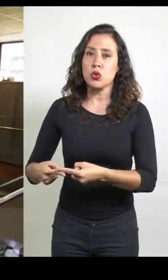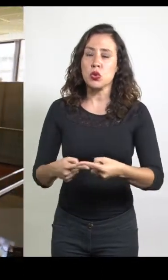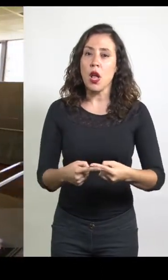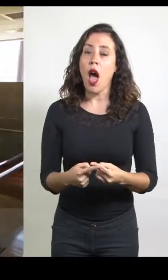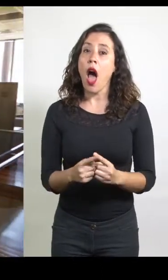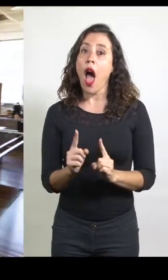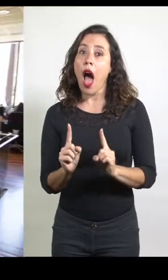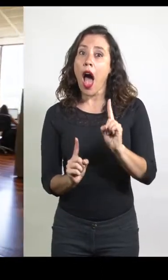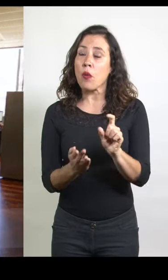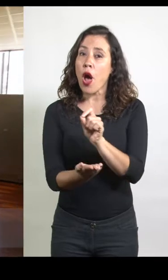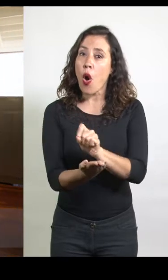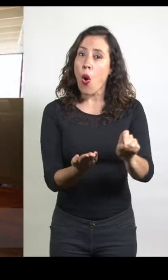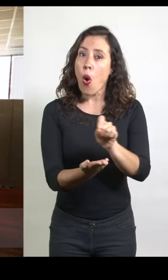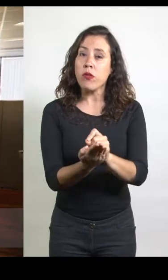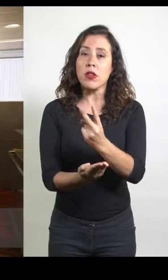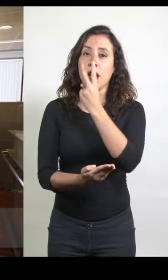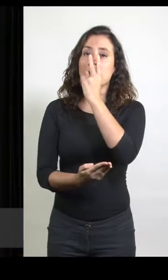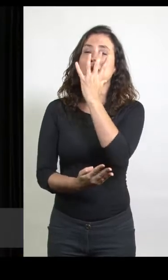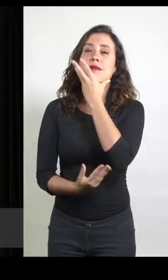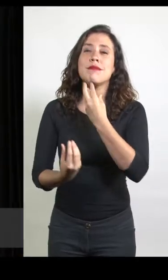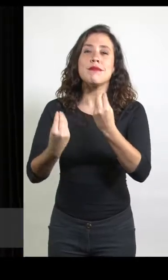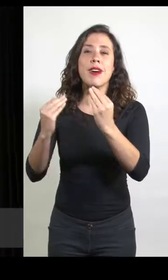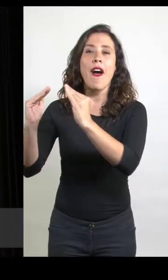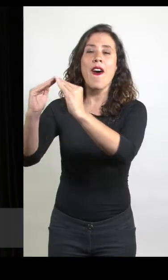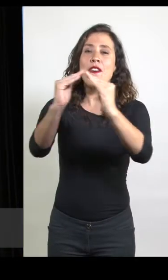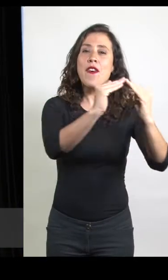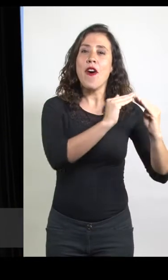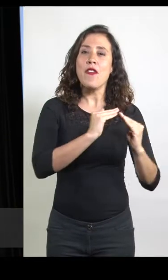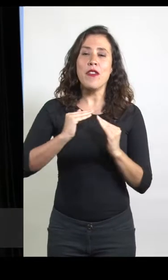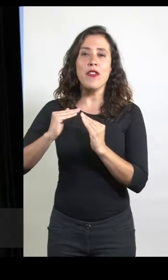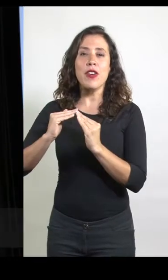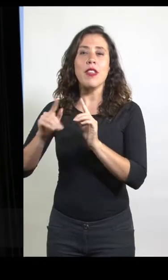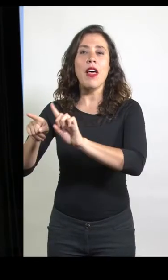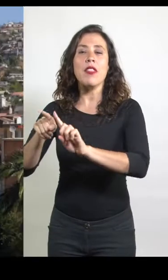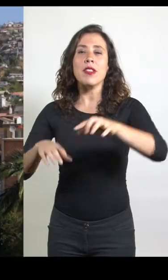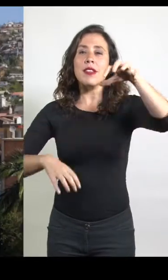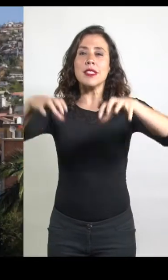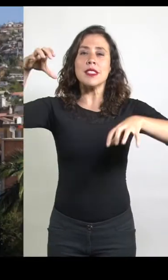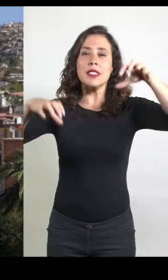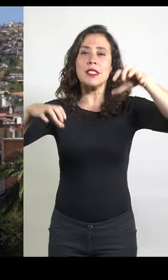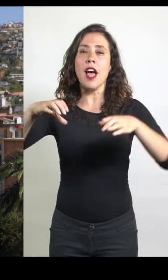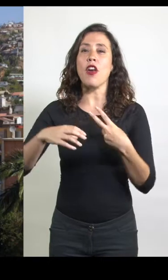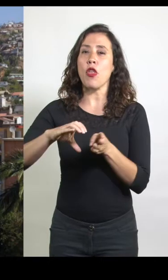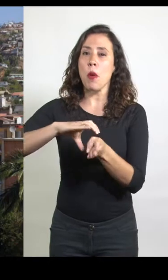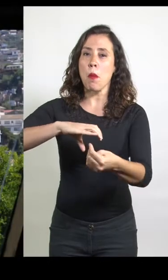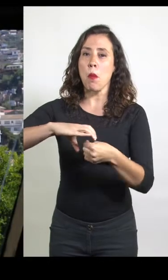Algunas de sus oficinas miran hacia las pintorescas viviendas situadas en los diversos cerros porteños.